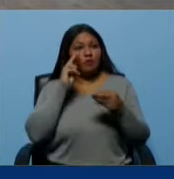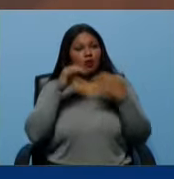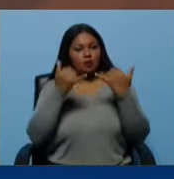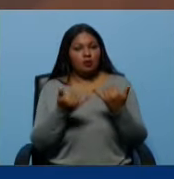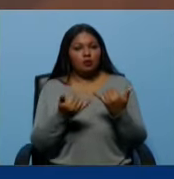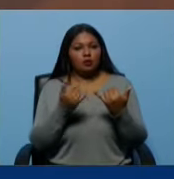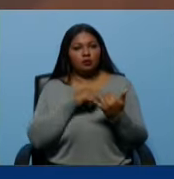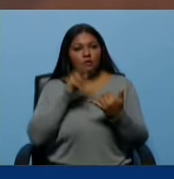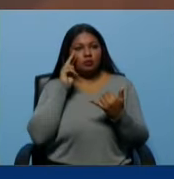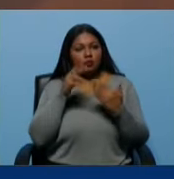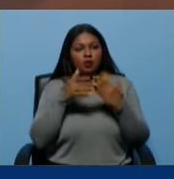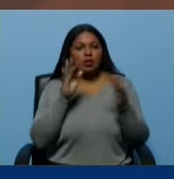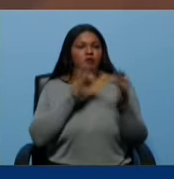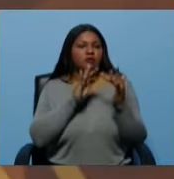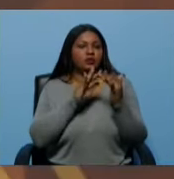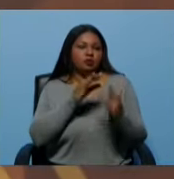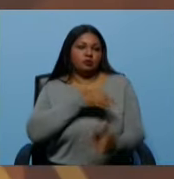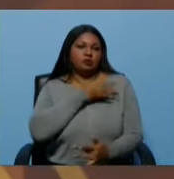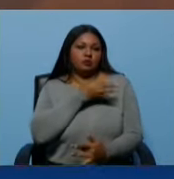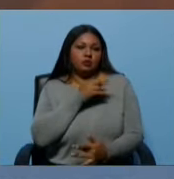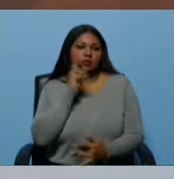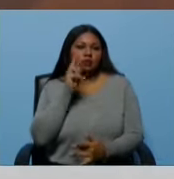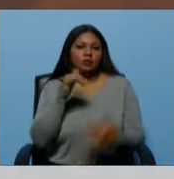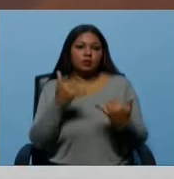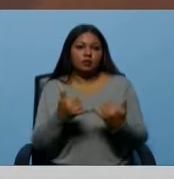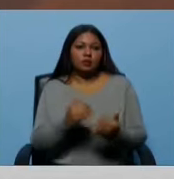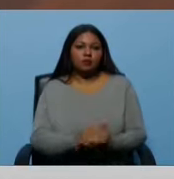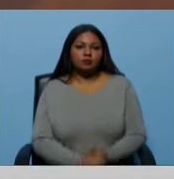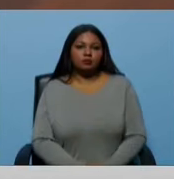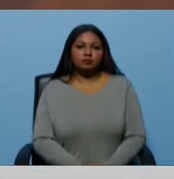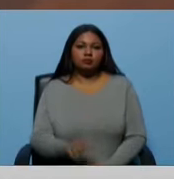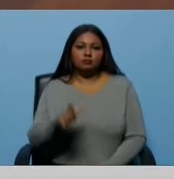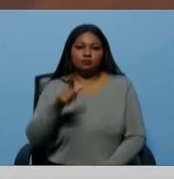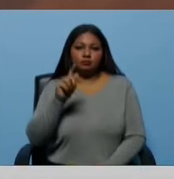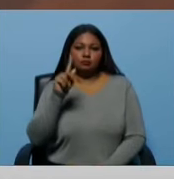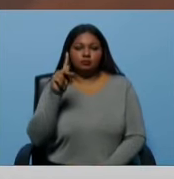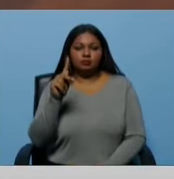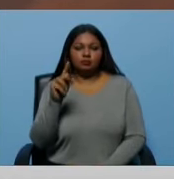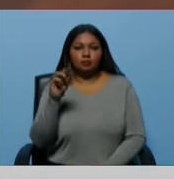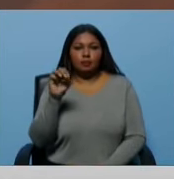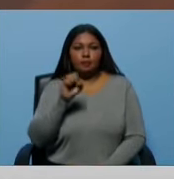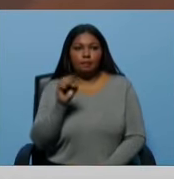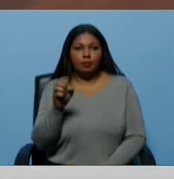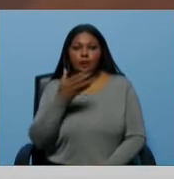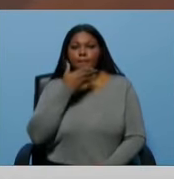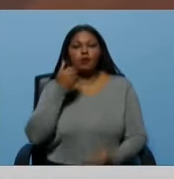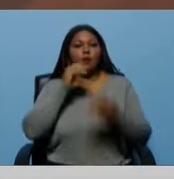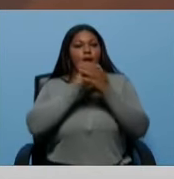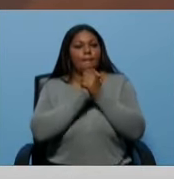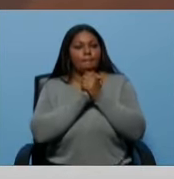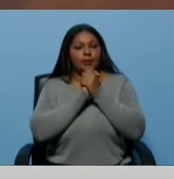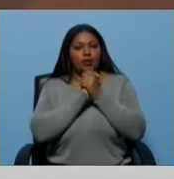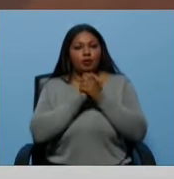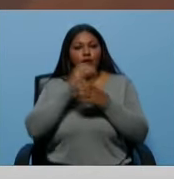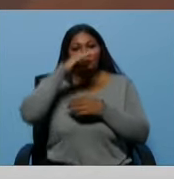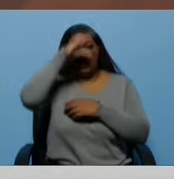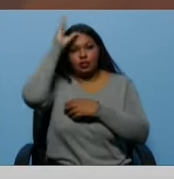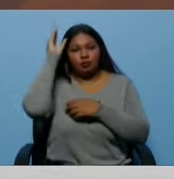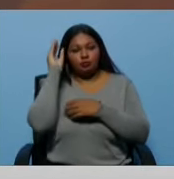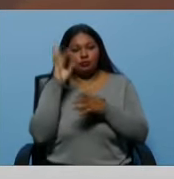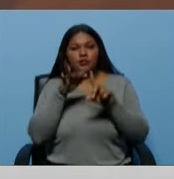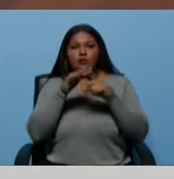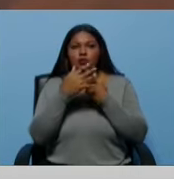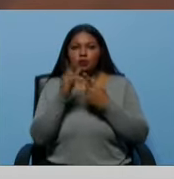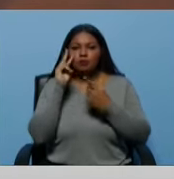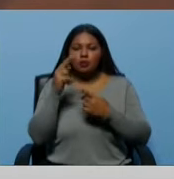uno ve, veíamos acá en las redes sociales, ahora, Elon Musk es el mejor amigo de Trump, ¿no? Luego de que se le presentaron algunas situaciones, por cierto, al